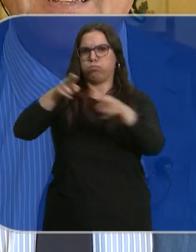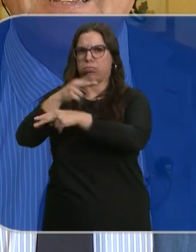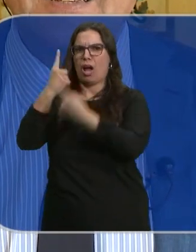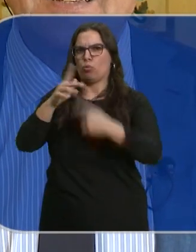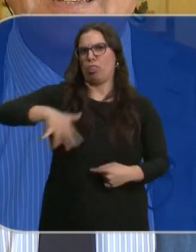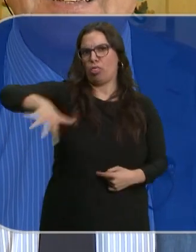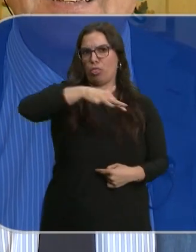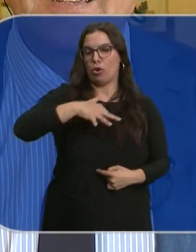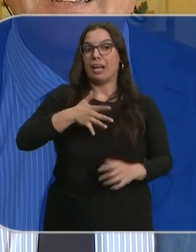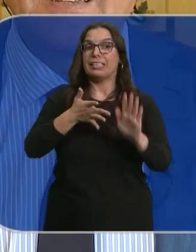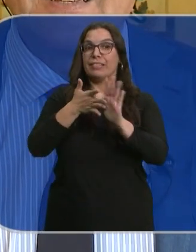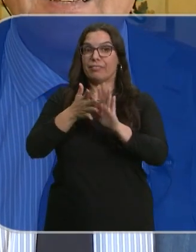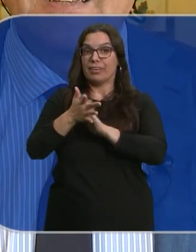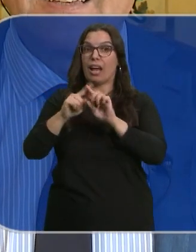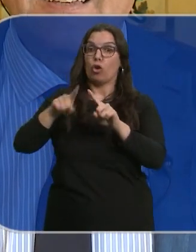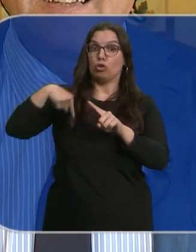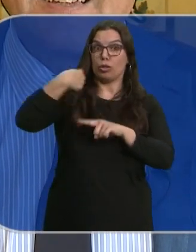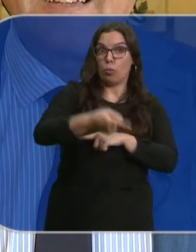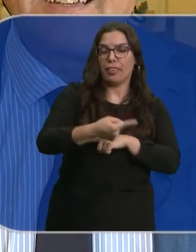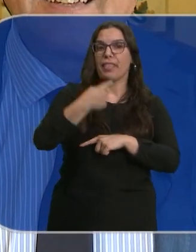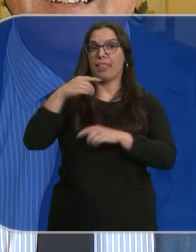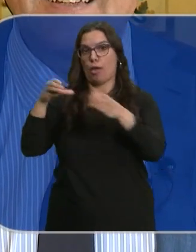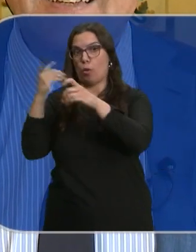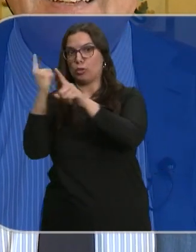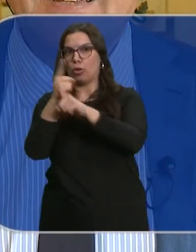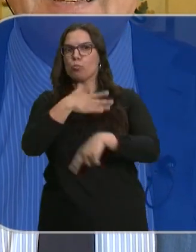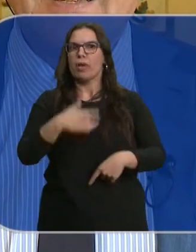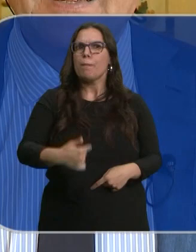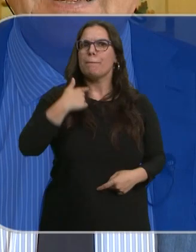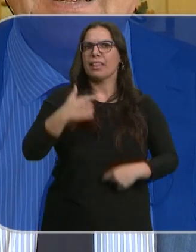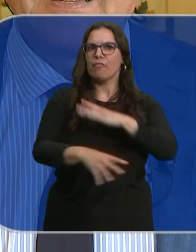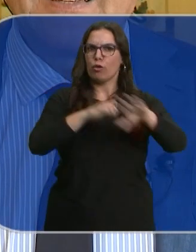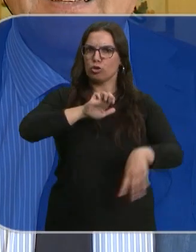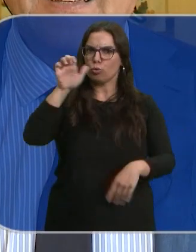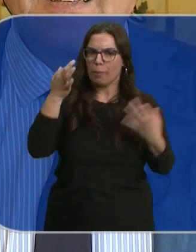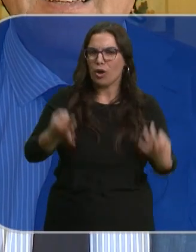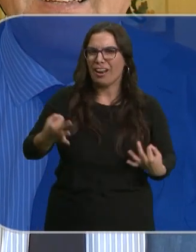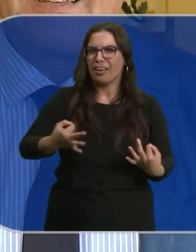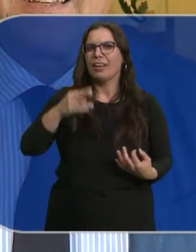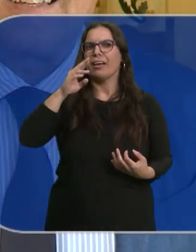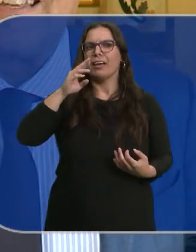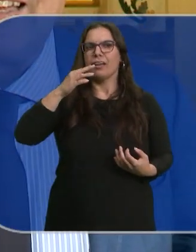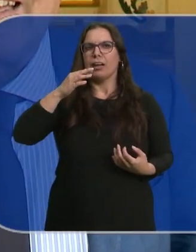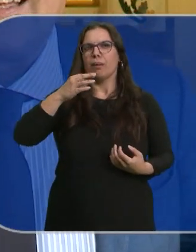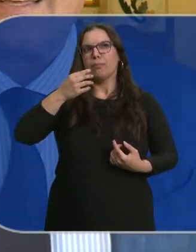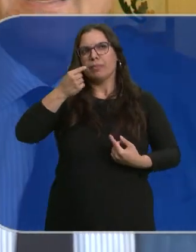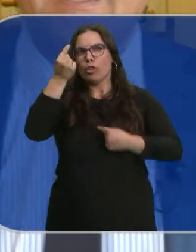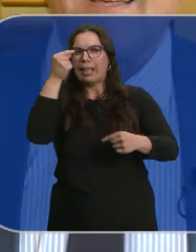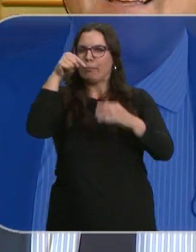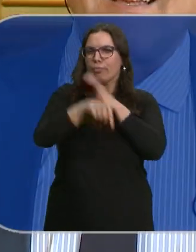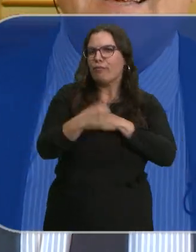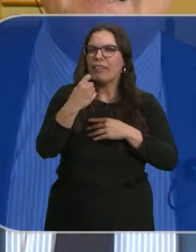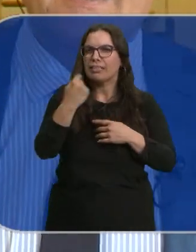estratégicas. Esto conllevaría, como le dicen desde la oposición, la posible pérdida de fondos europeos. ¿Es realmente así o tiene algún matiz?